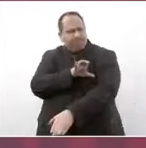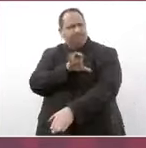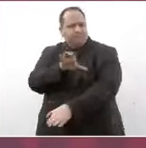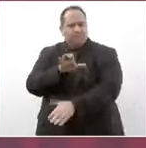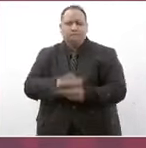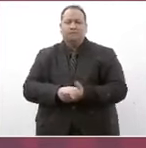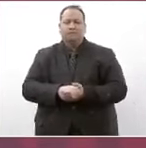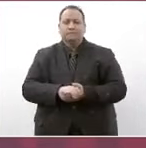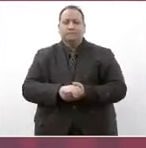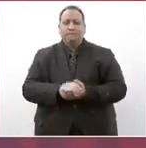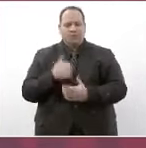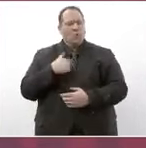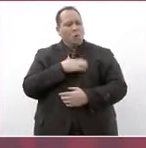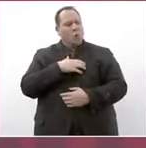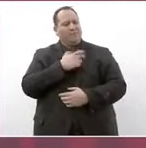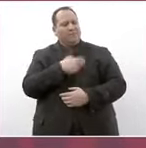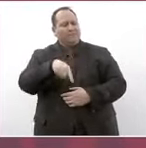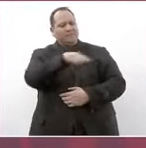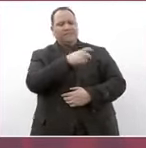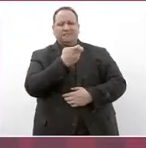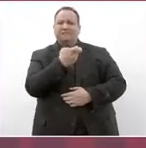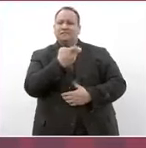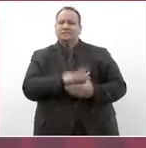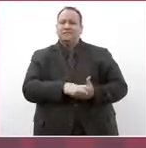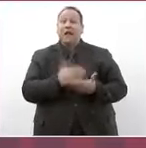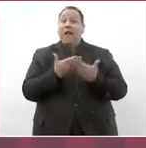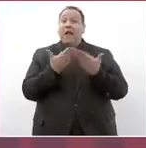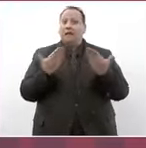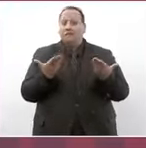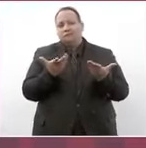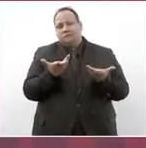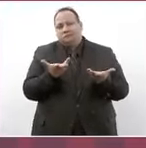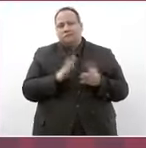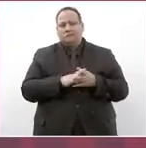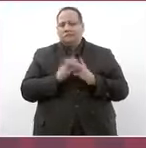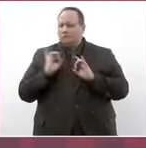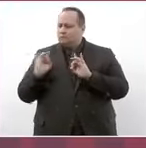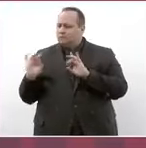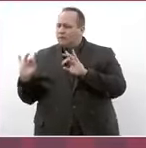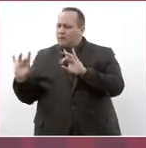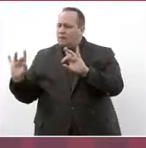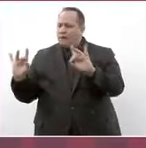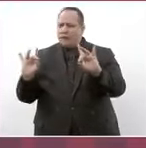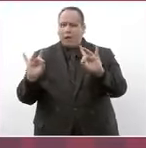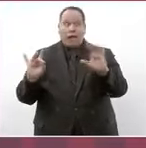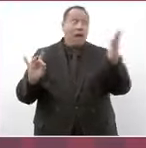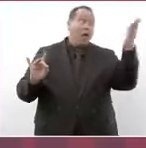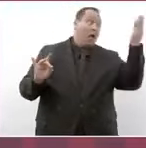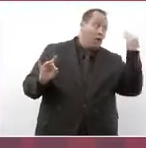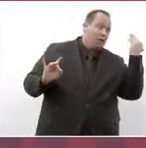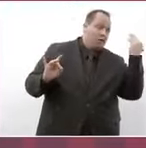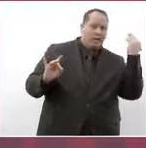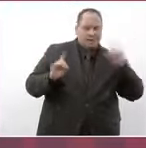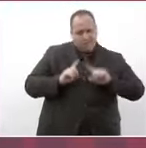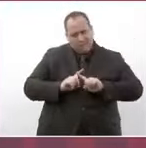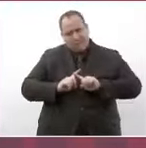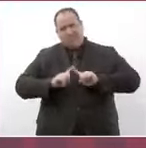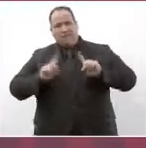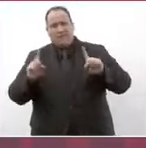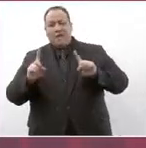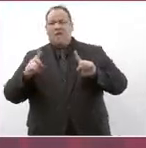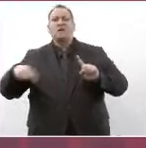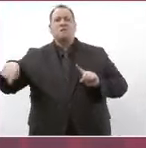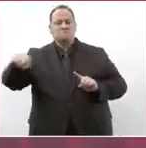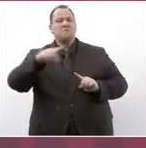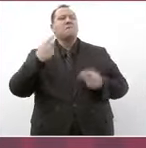ahora la situación es distinta la gente le tiene